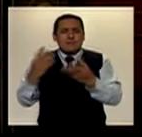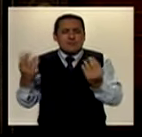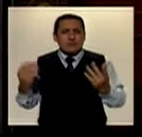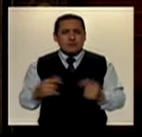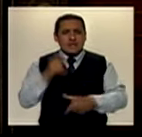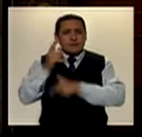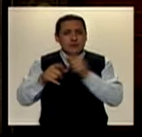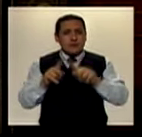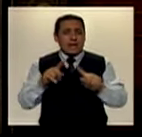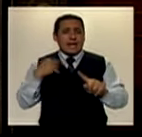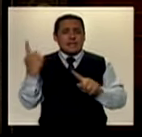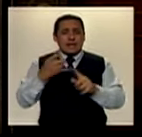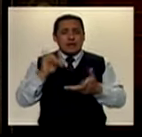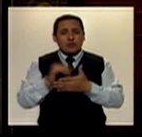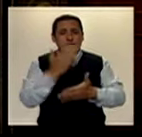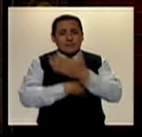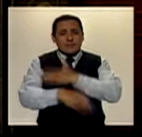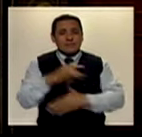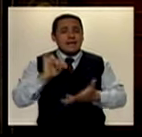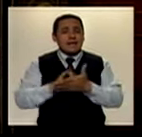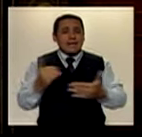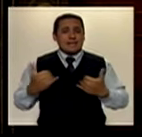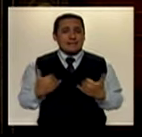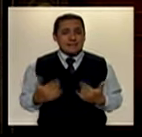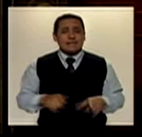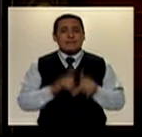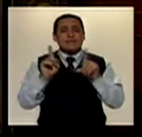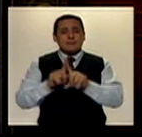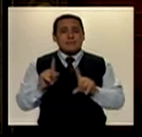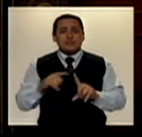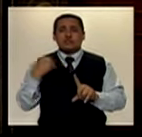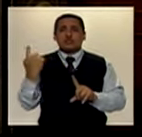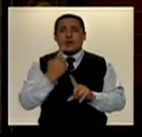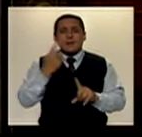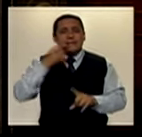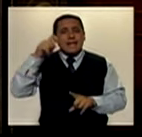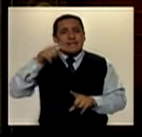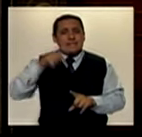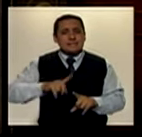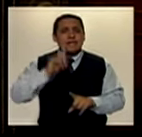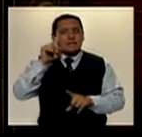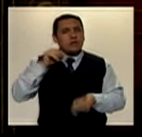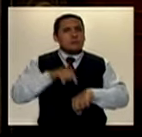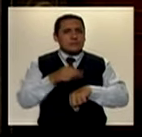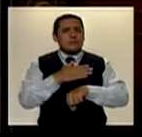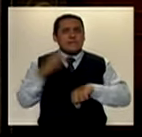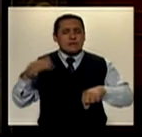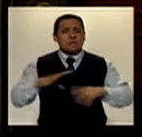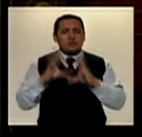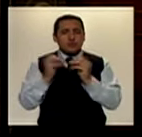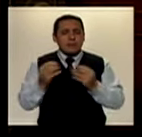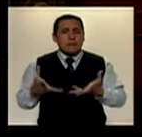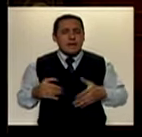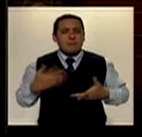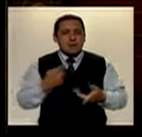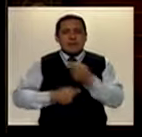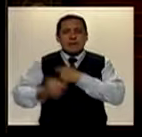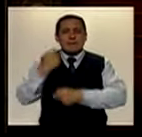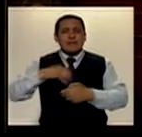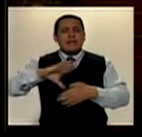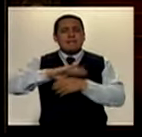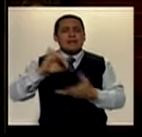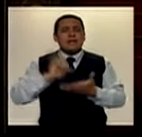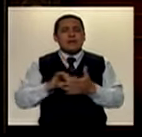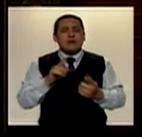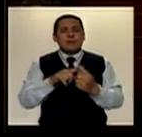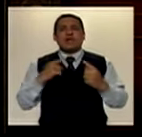emprendedor con discapacidad que tiene solamente la necesidad de una oportunidad para poder vender en ferias, que